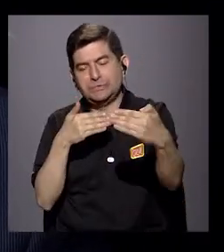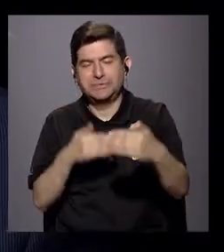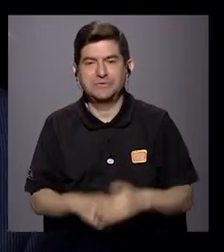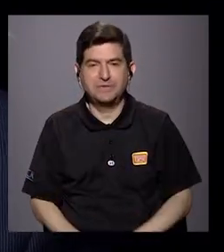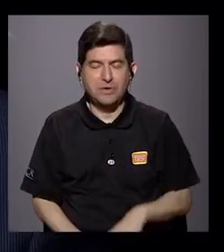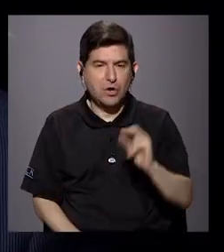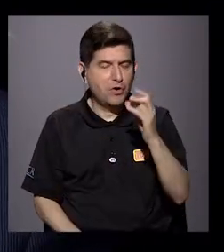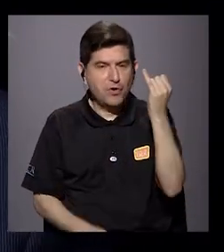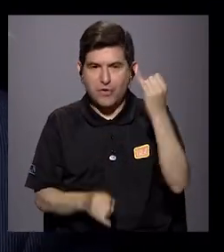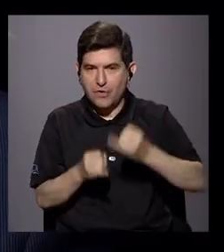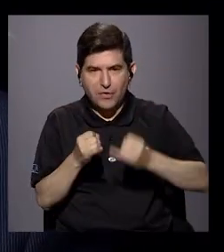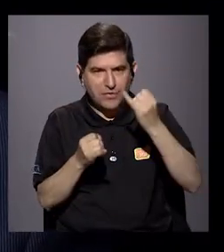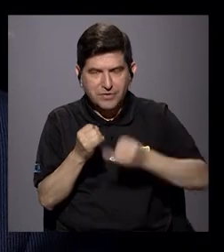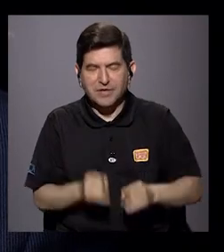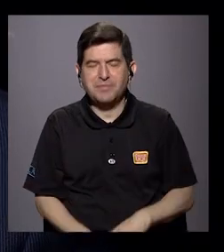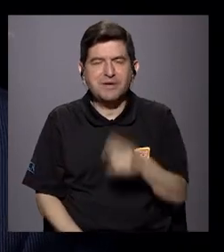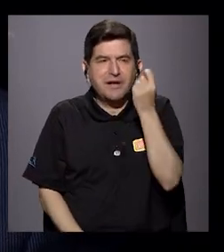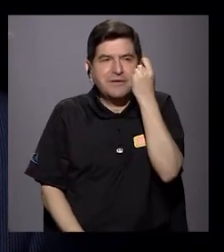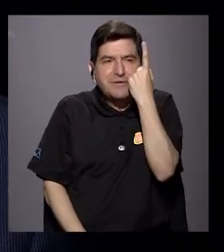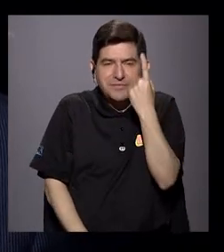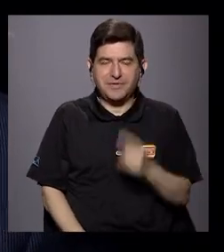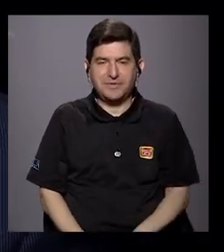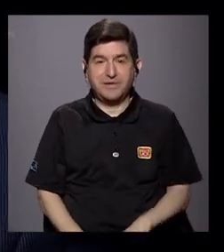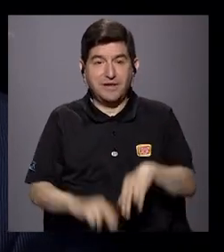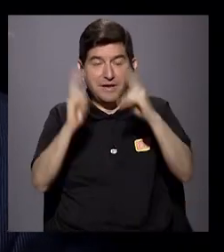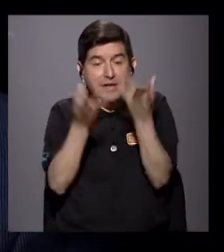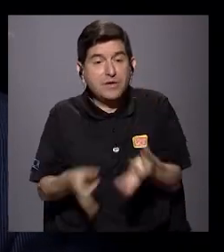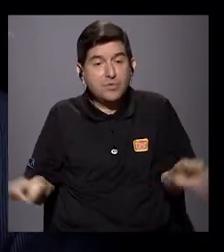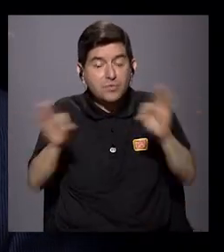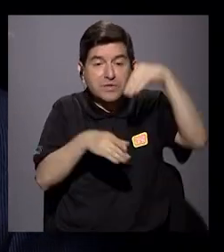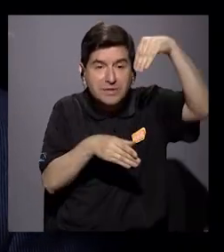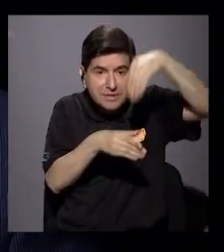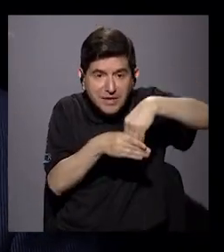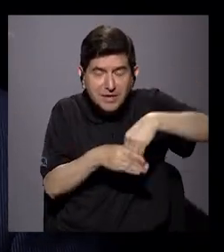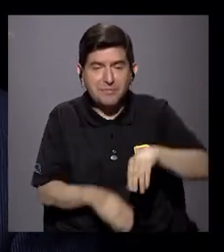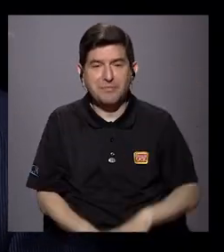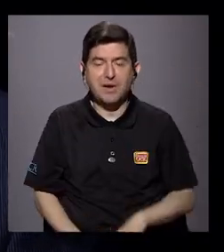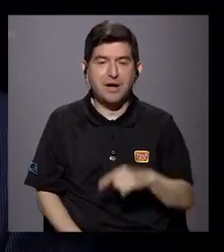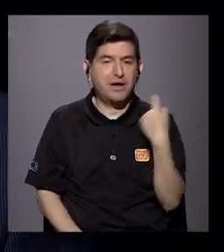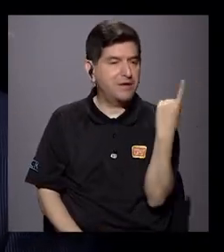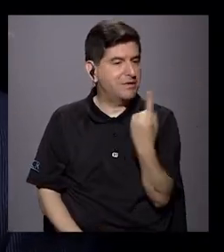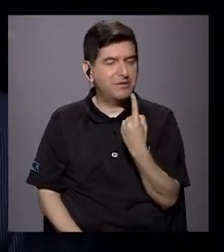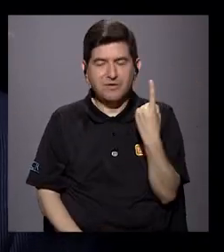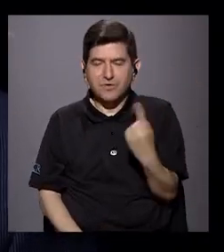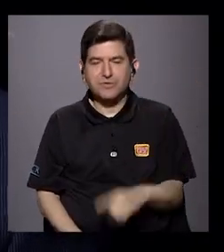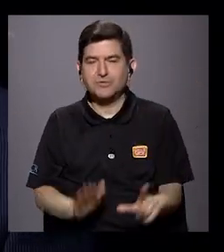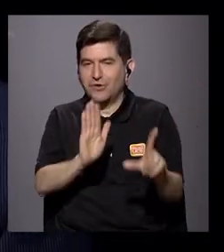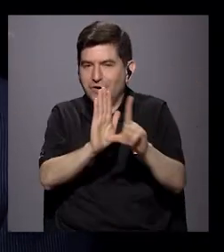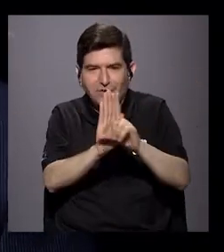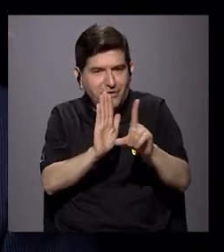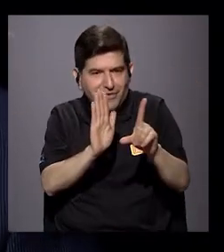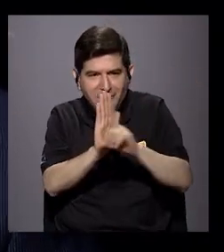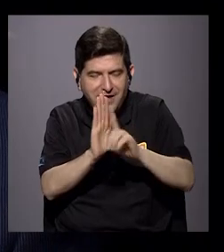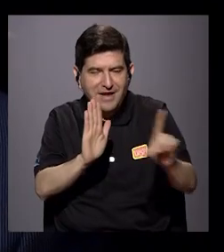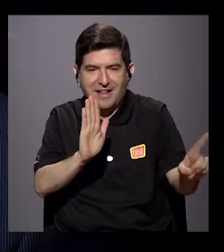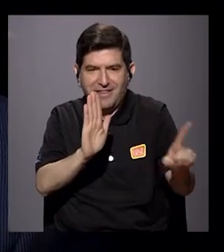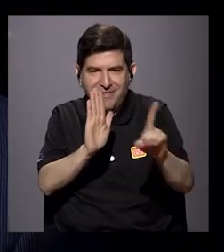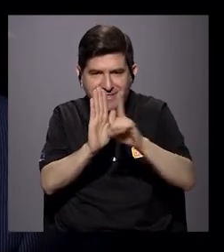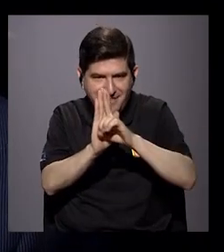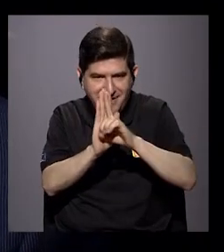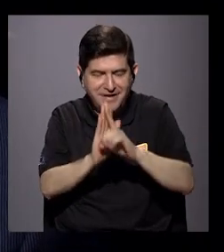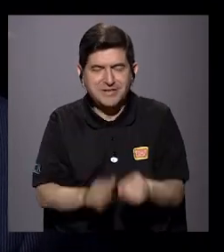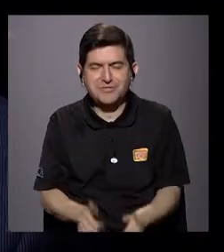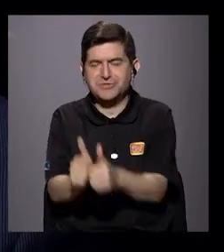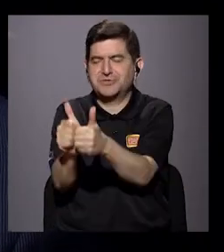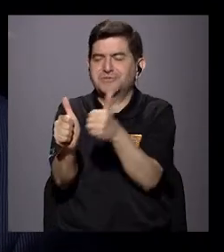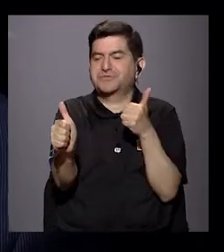Todavía no hemos llegado a un entendimiento, y yo digo que aquí hay un tema fundamental. No basta con el tema de legalizar esos derechos que